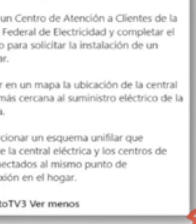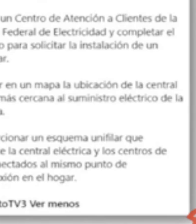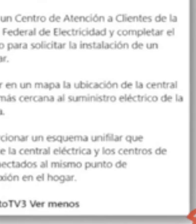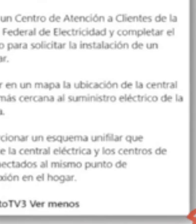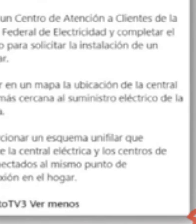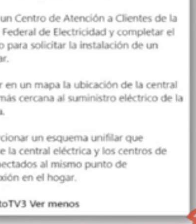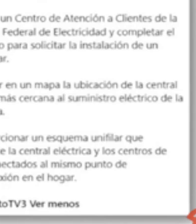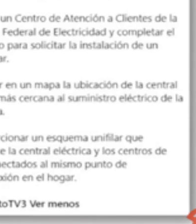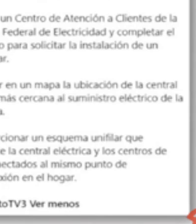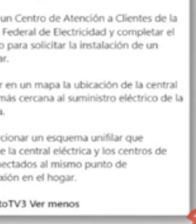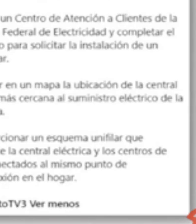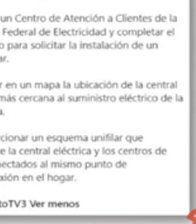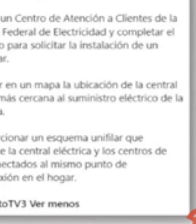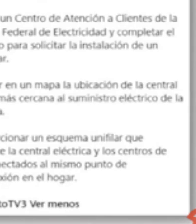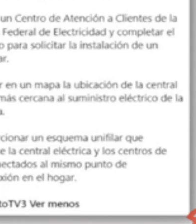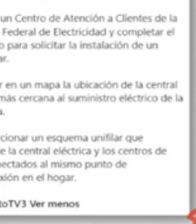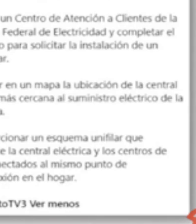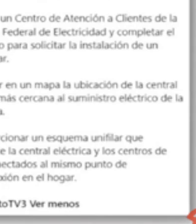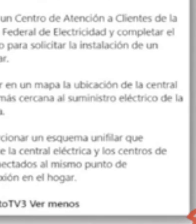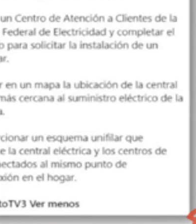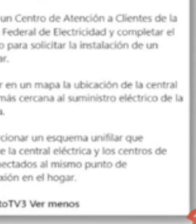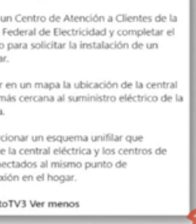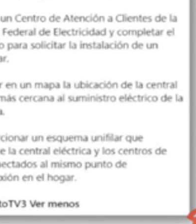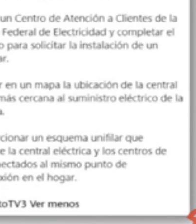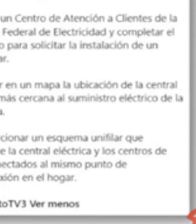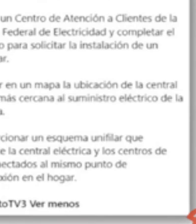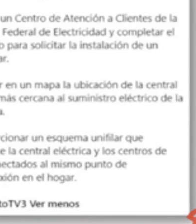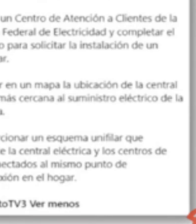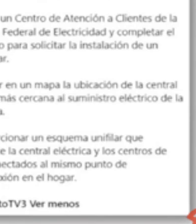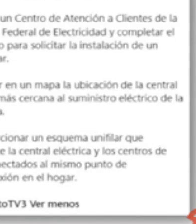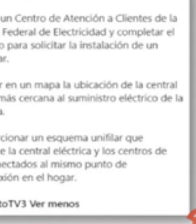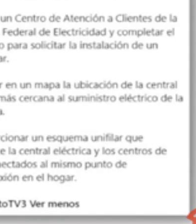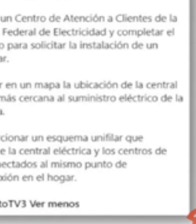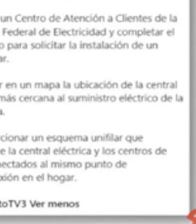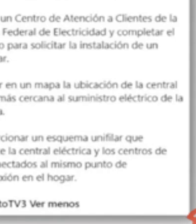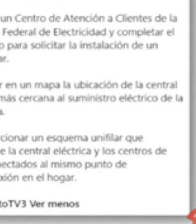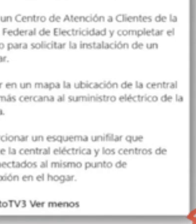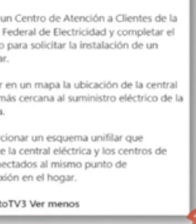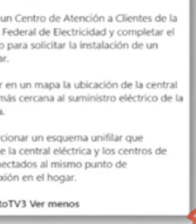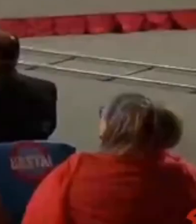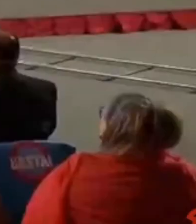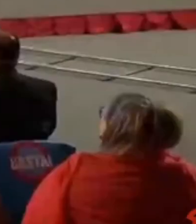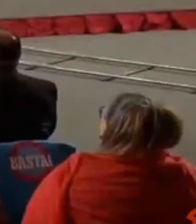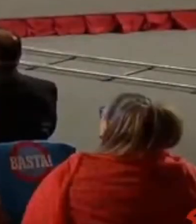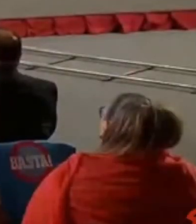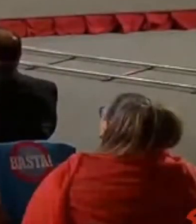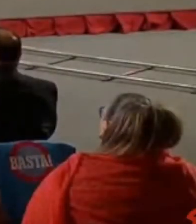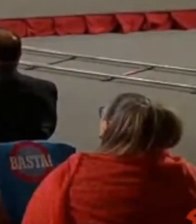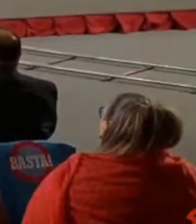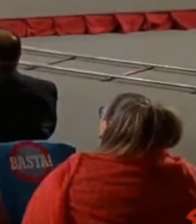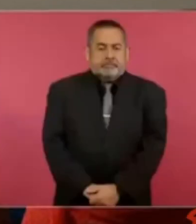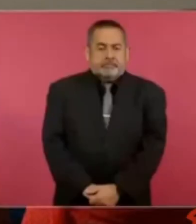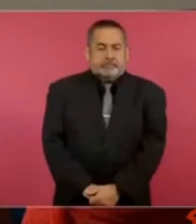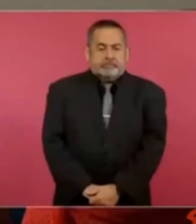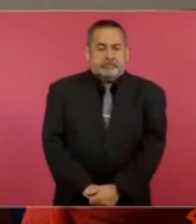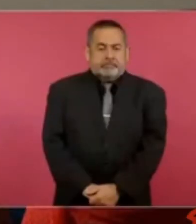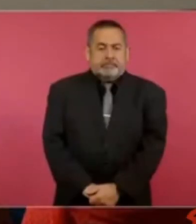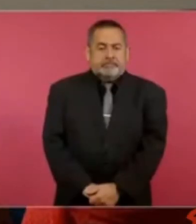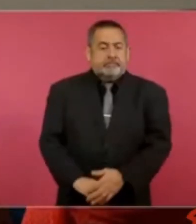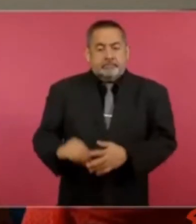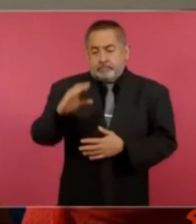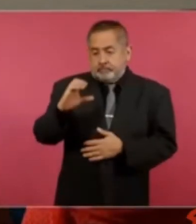ni regala paneles solares. Solo realiza un trámite de contratación de suministro para las solicitudes de